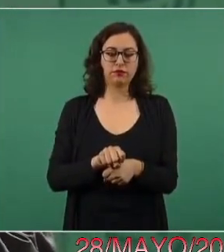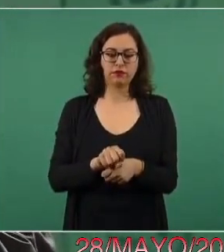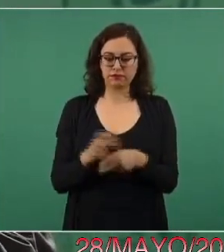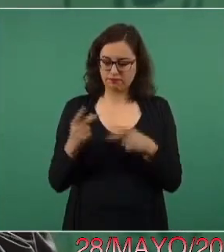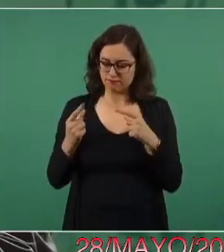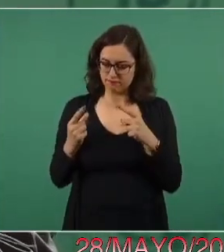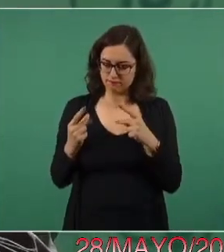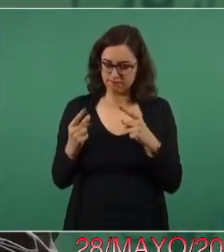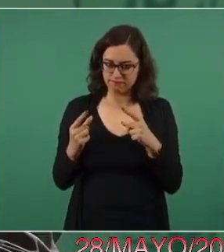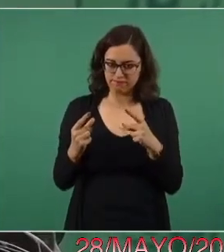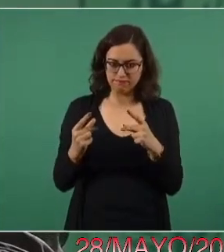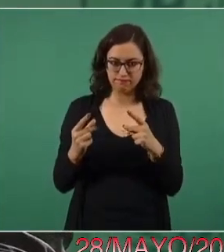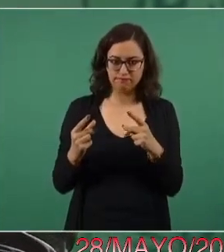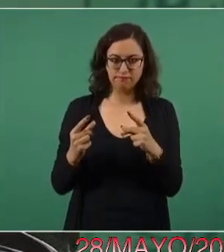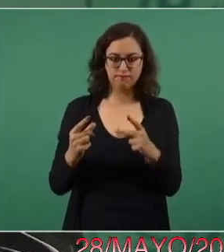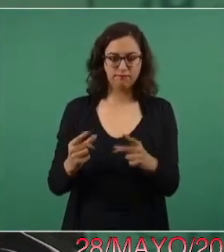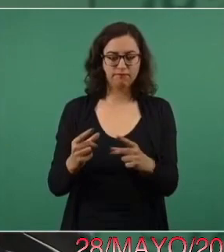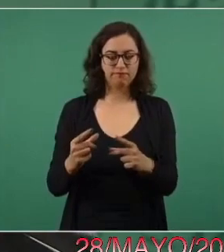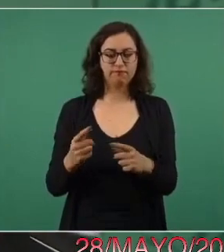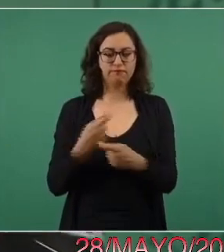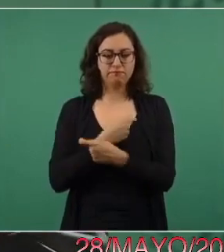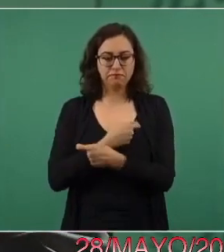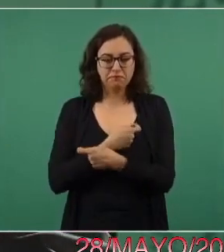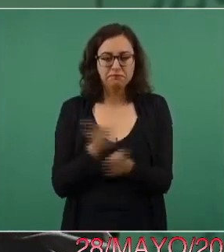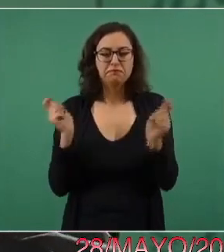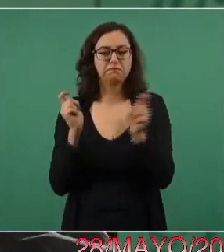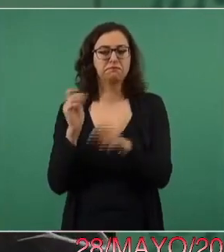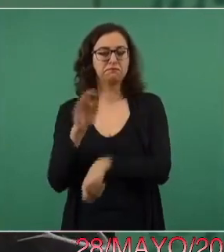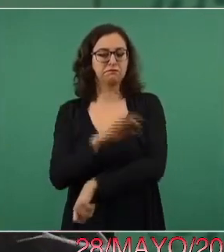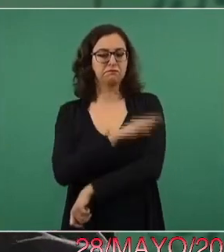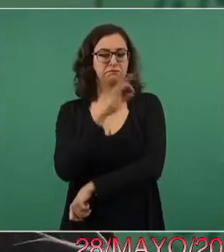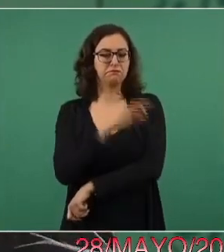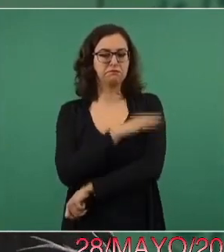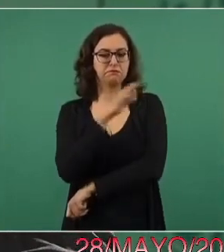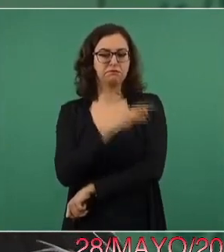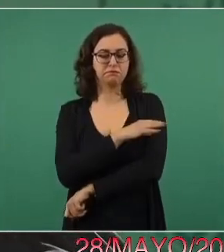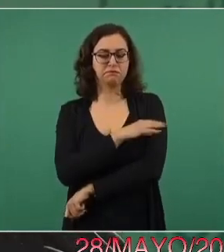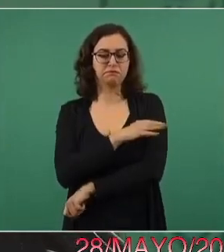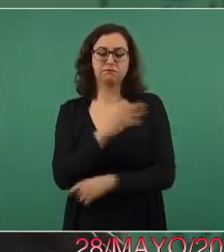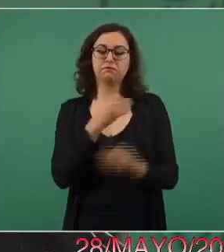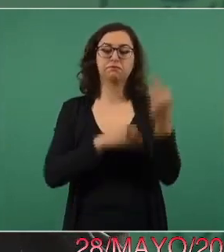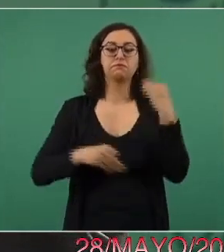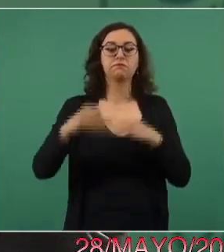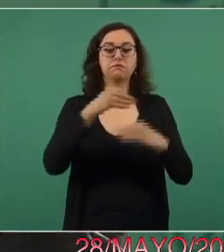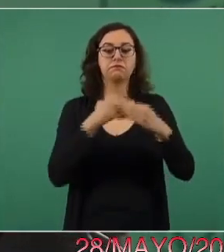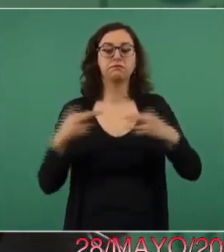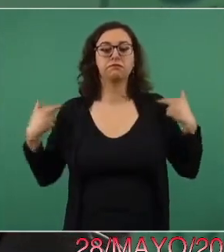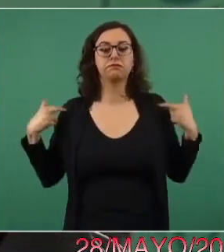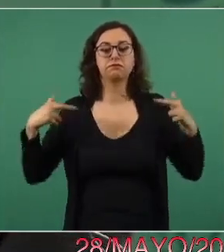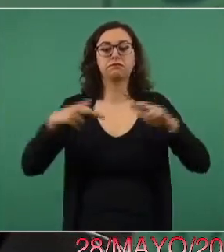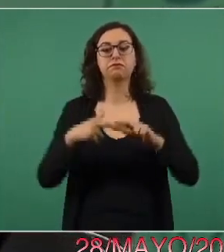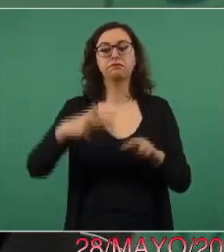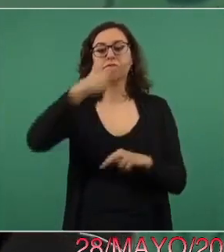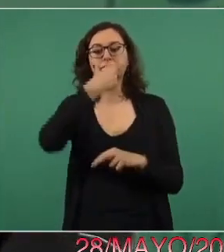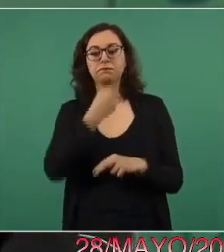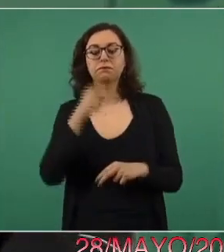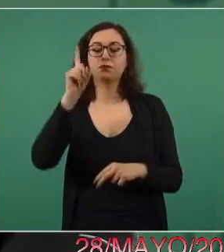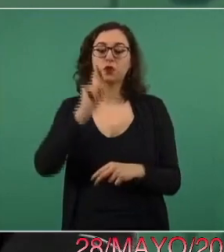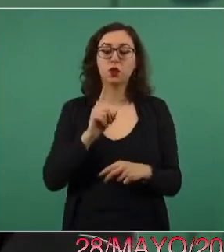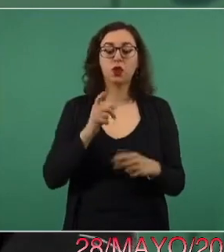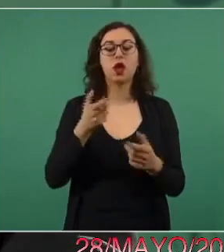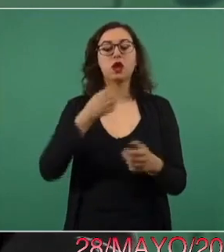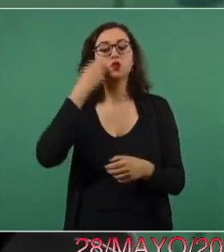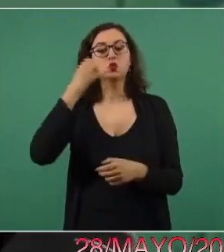prácticamente de vacunar a todas las maestras, a todos los maestros, a todo el personal